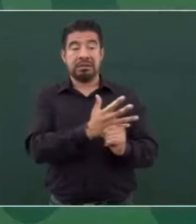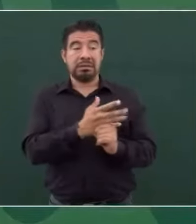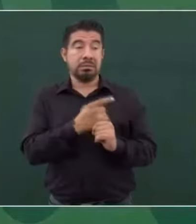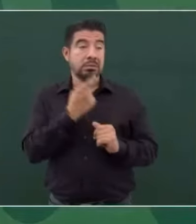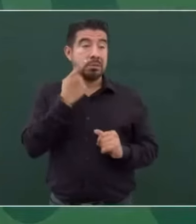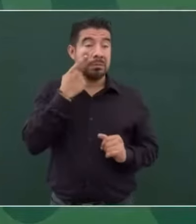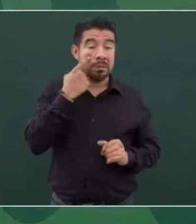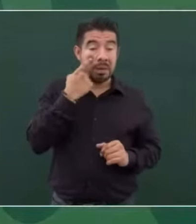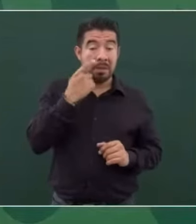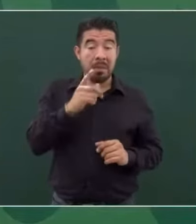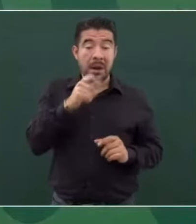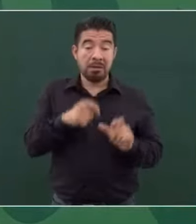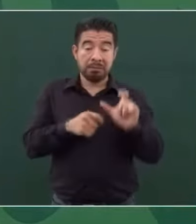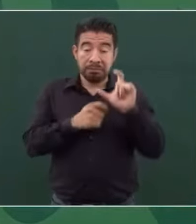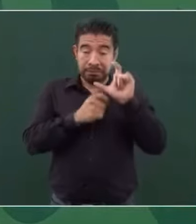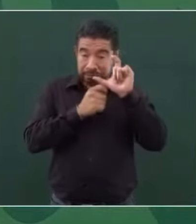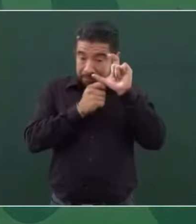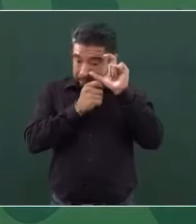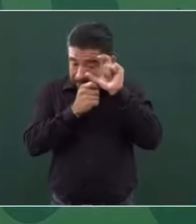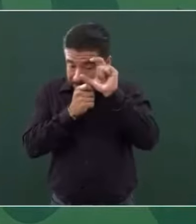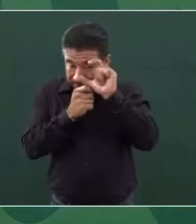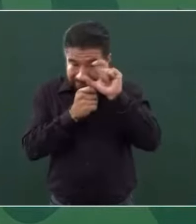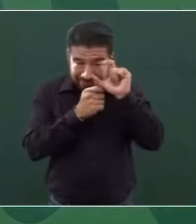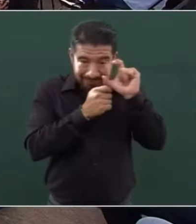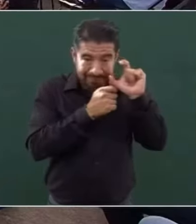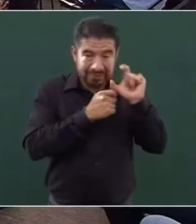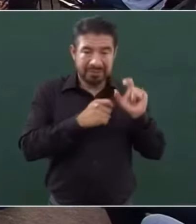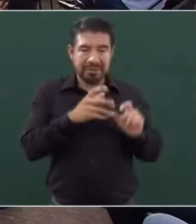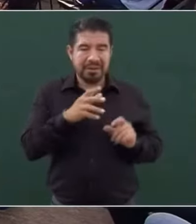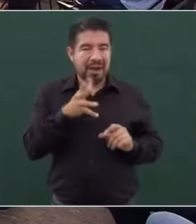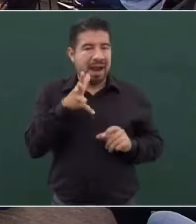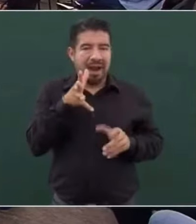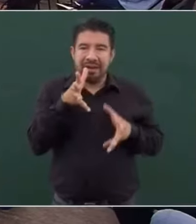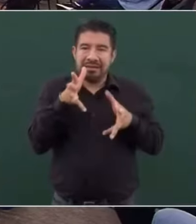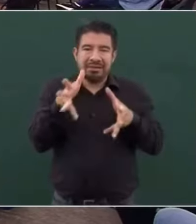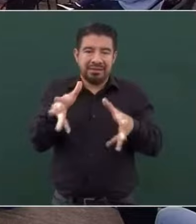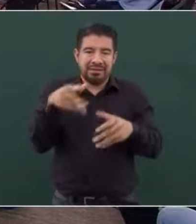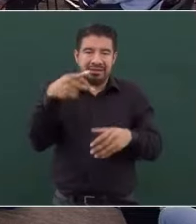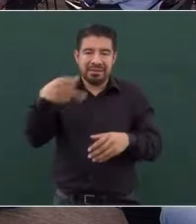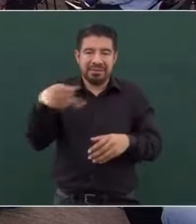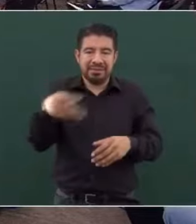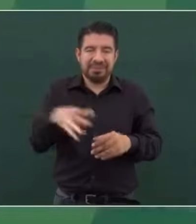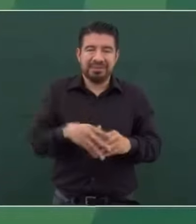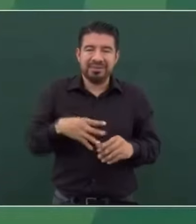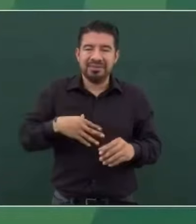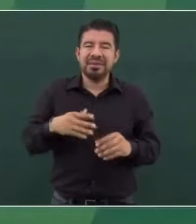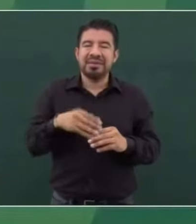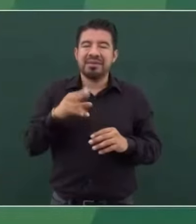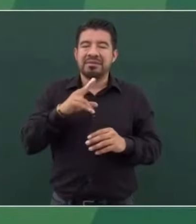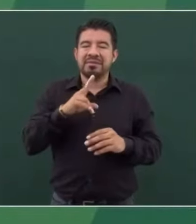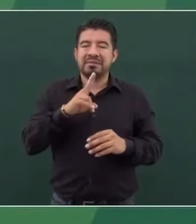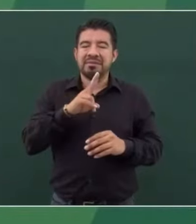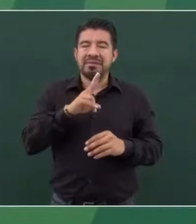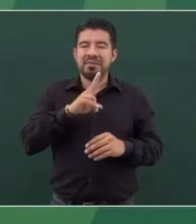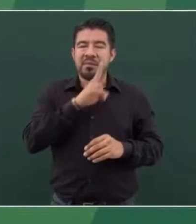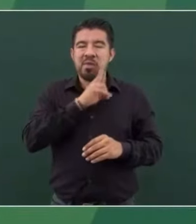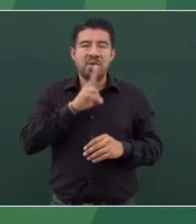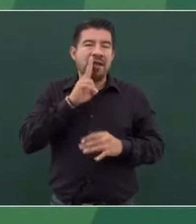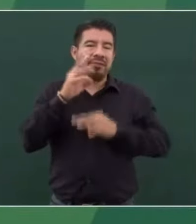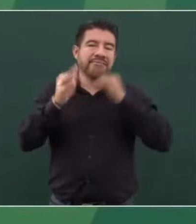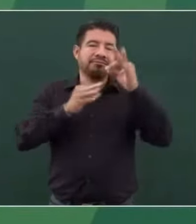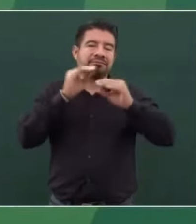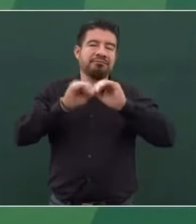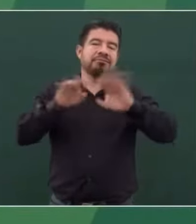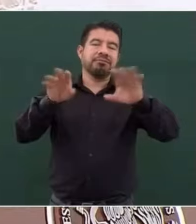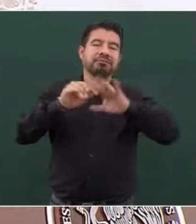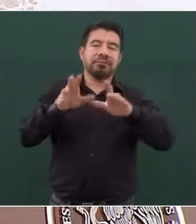intereses extranjeros. Son unos vendepatrias. Los mexicanos lo tenemos bien claros. Solamente nuestro presidente